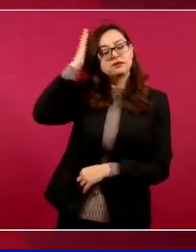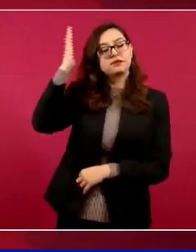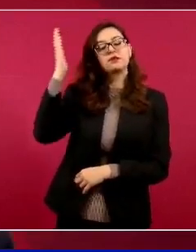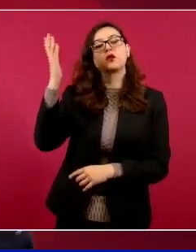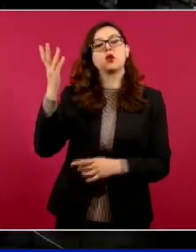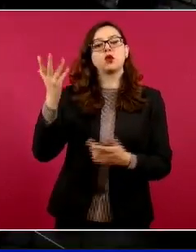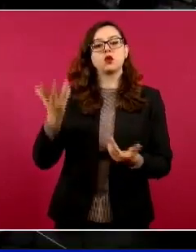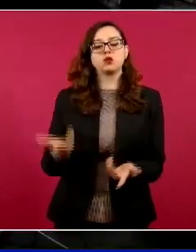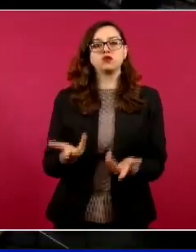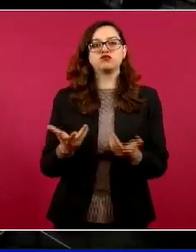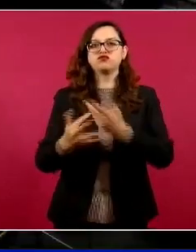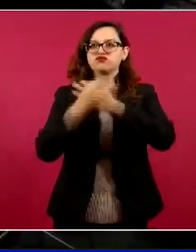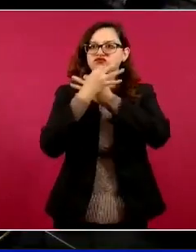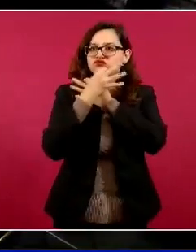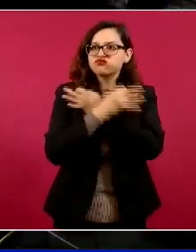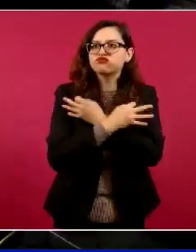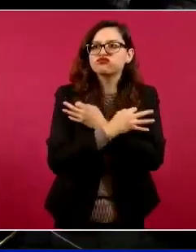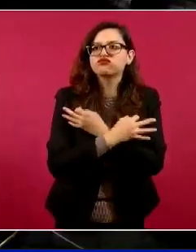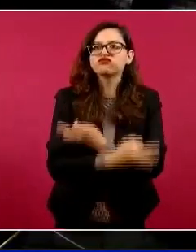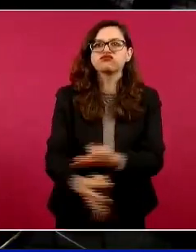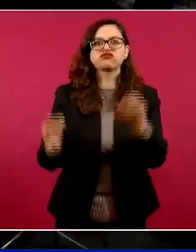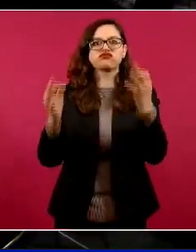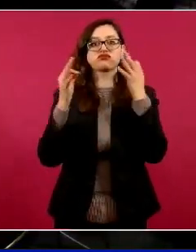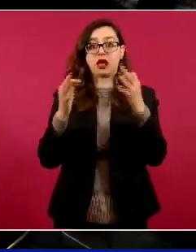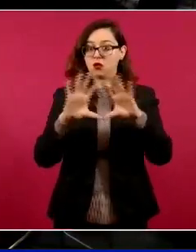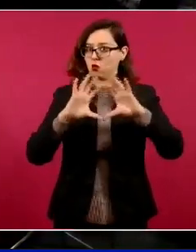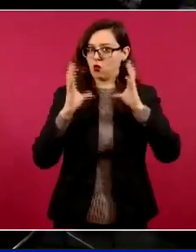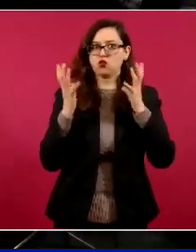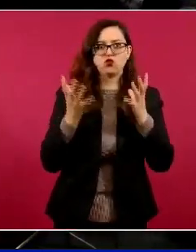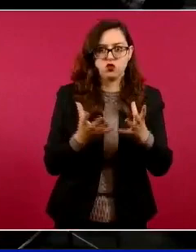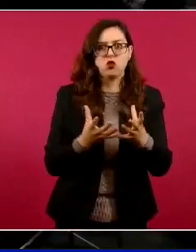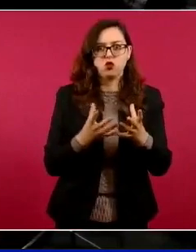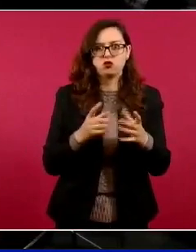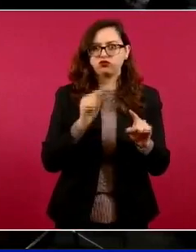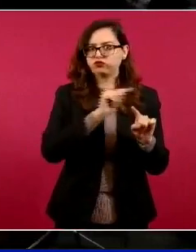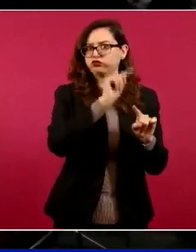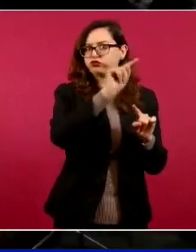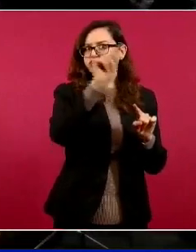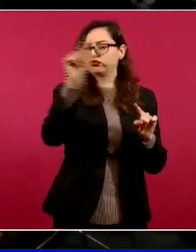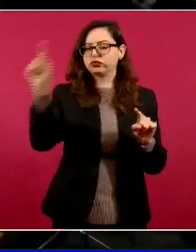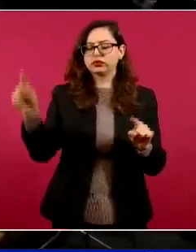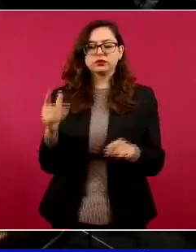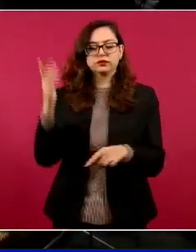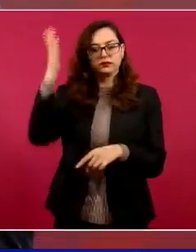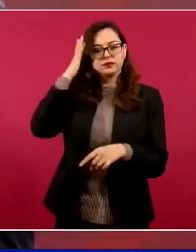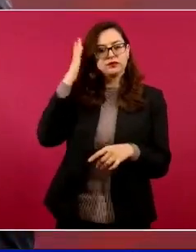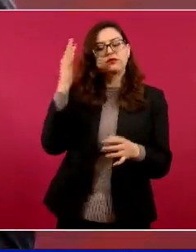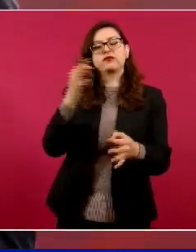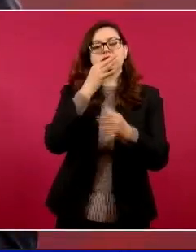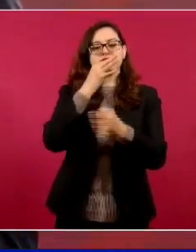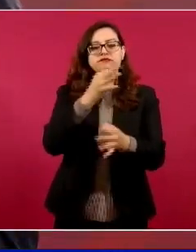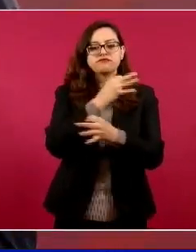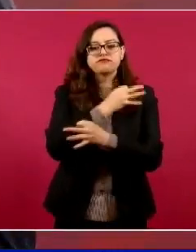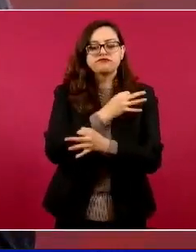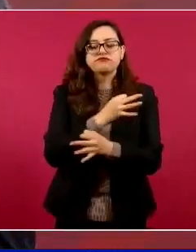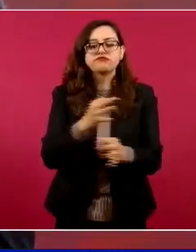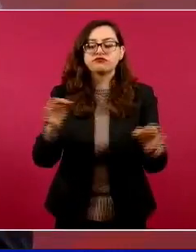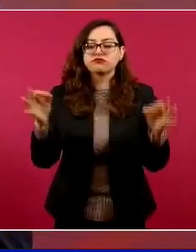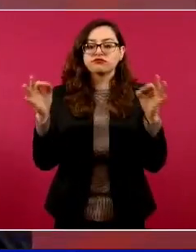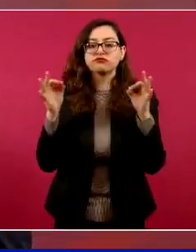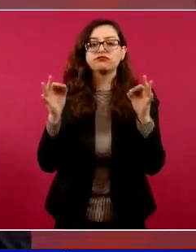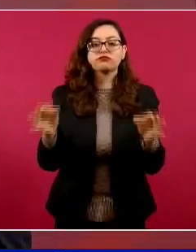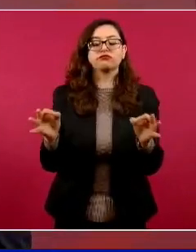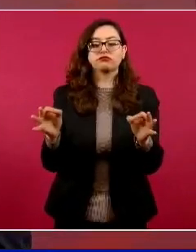han atrevido a declarar que ellos no aceptarían